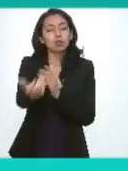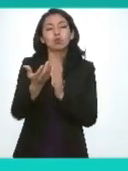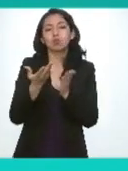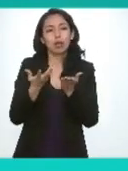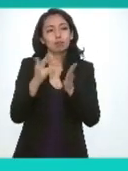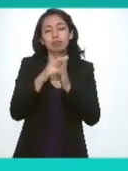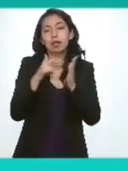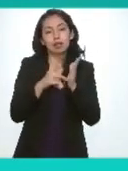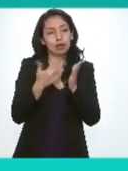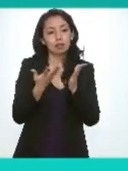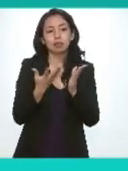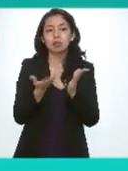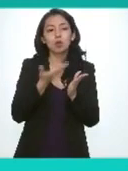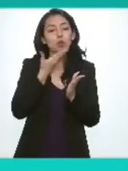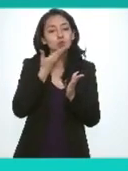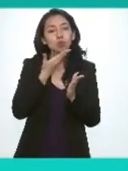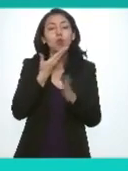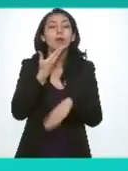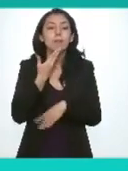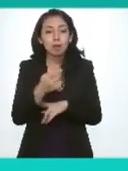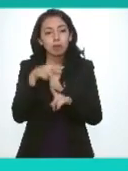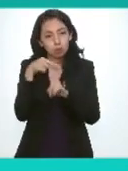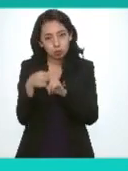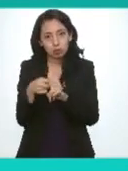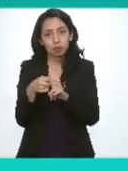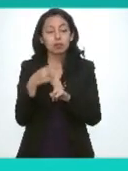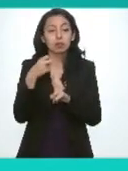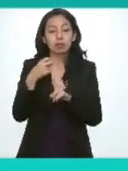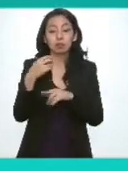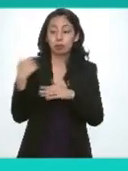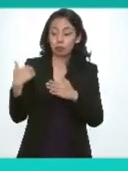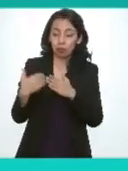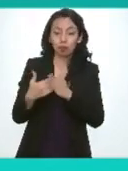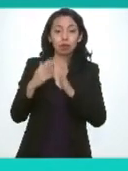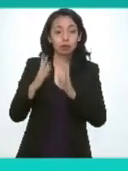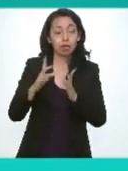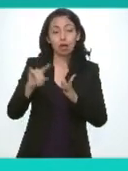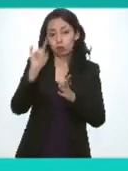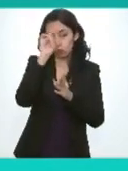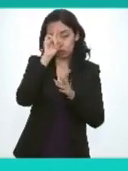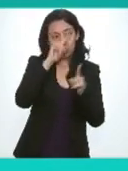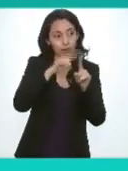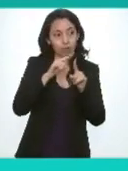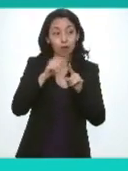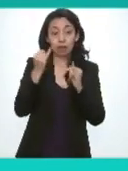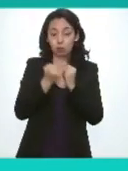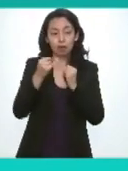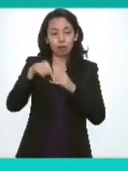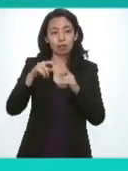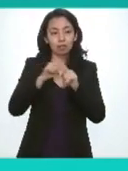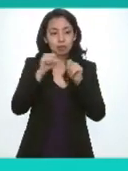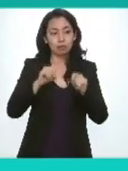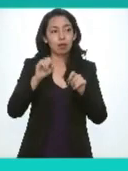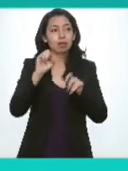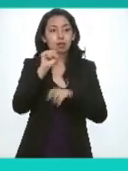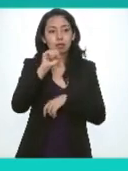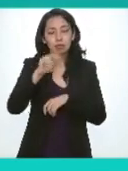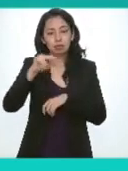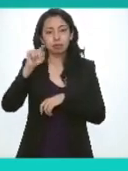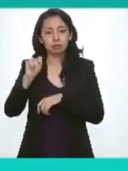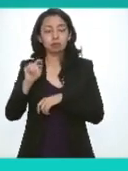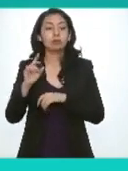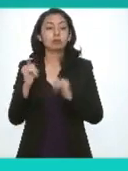prácticas incluso a partir de las observaciones que hemos estado recibiendo de los diferentes integrantes del sistema nacional de transparencia y protección de datos